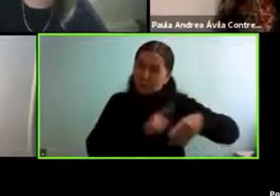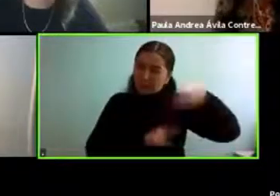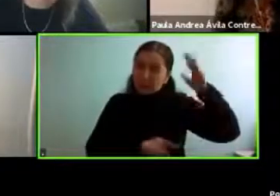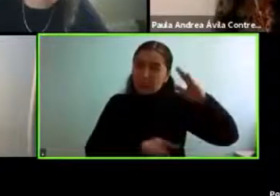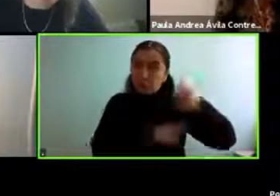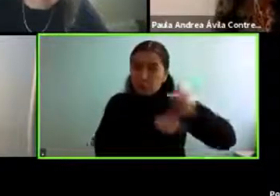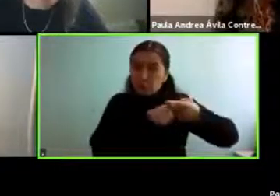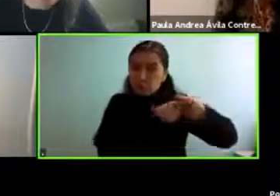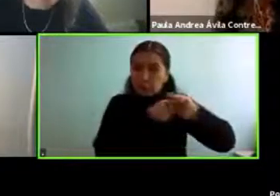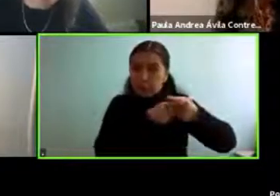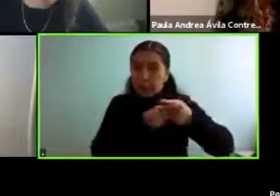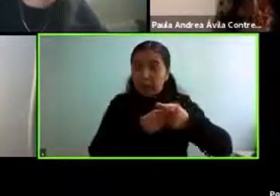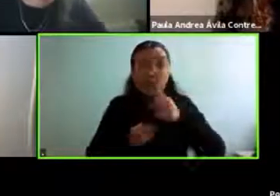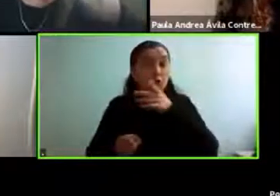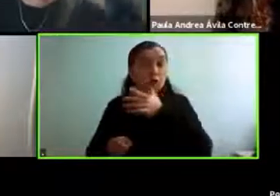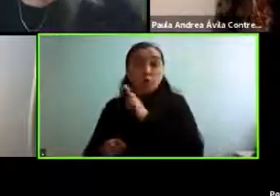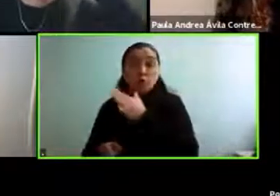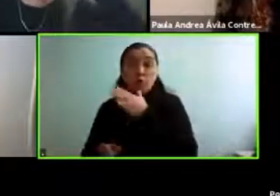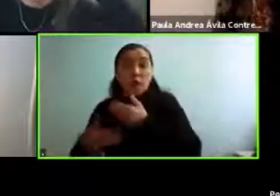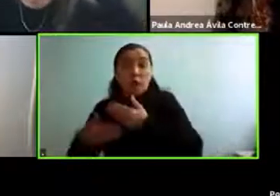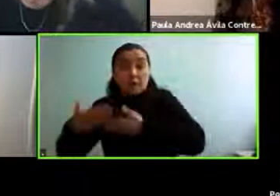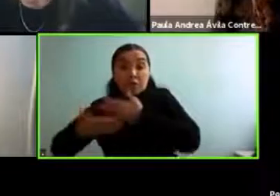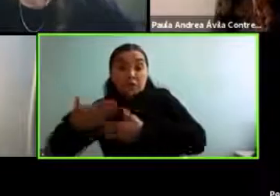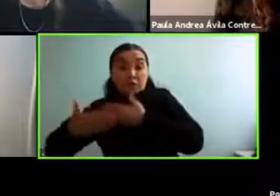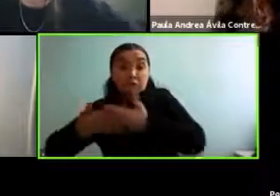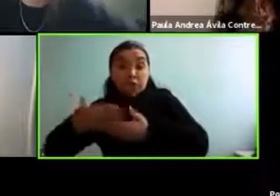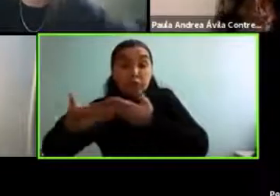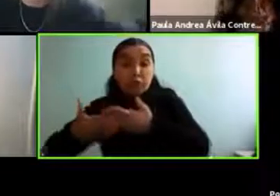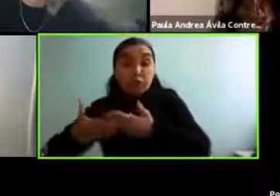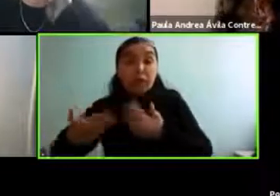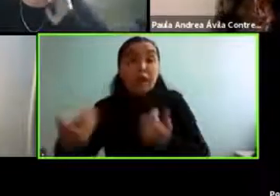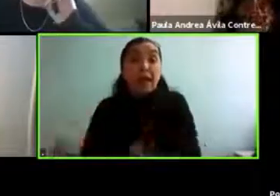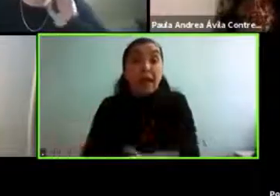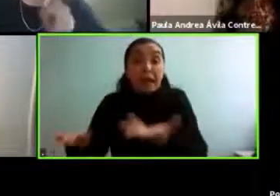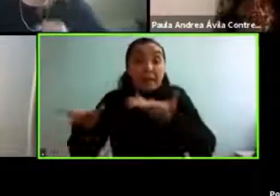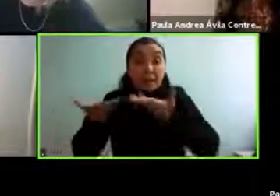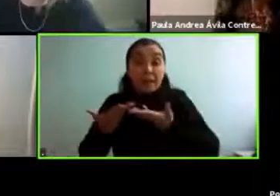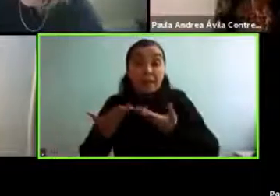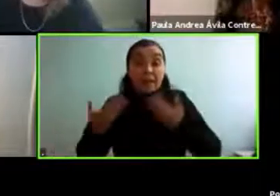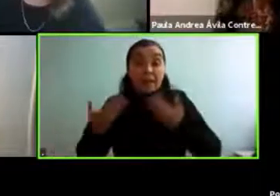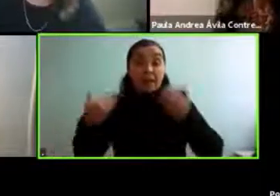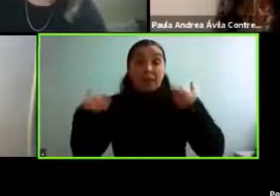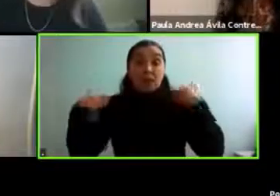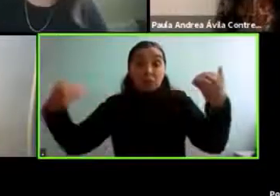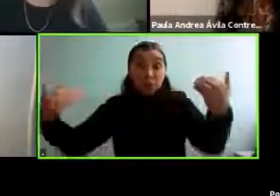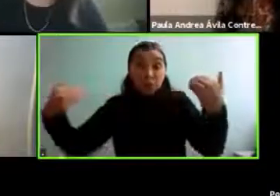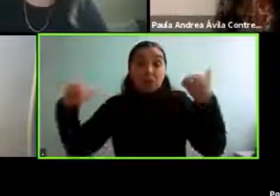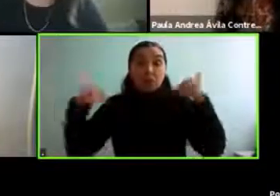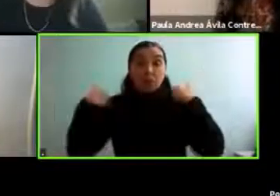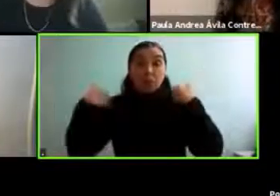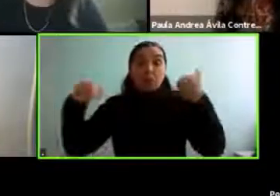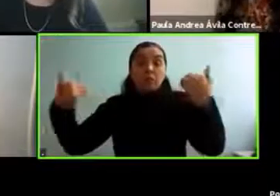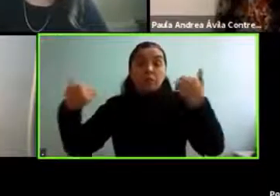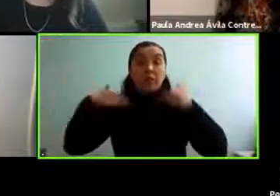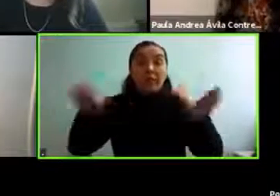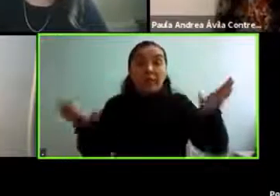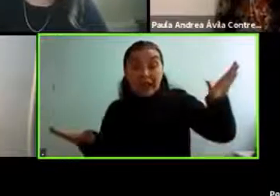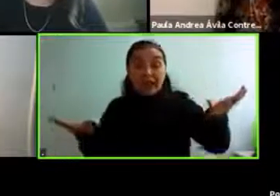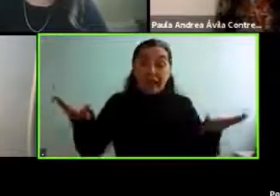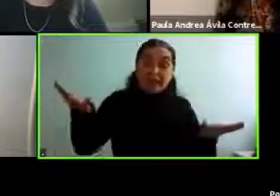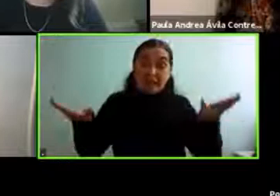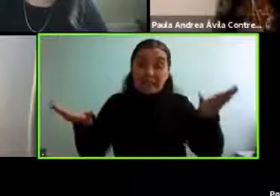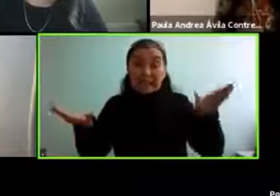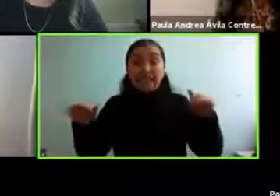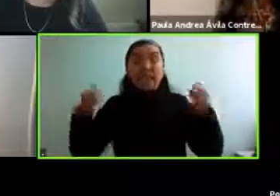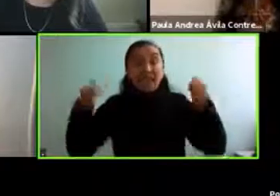tenemos una capacidad funcional que principalmente es dada por nuestra fuerza muscular por nuestro equilibrio por nuestra capacidad de poder